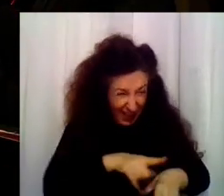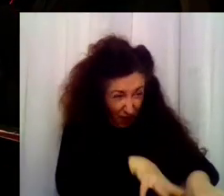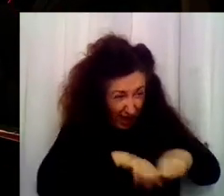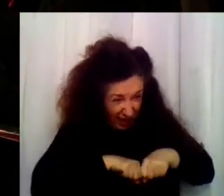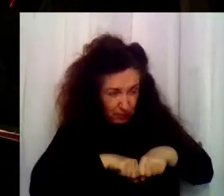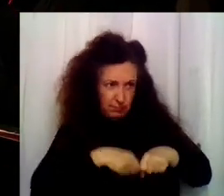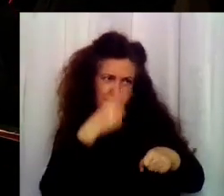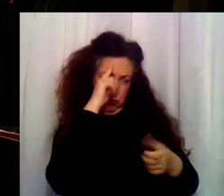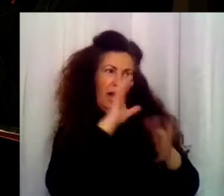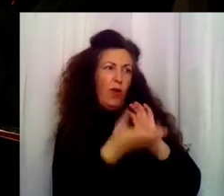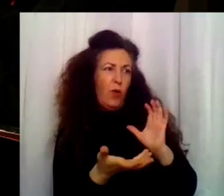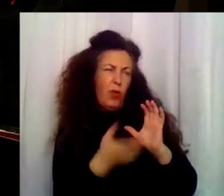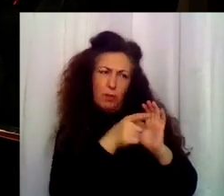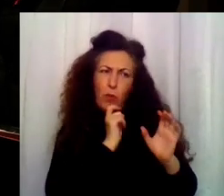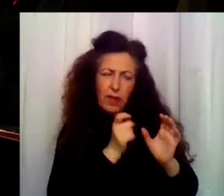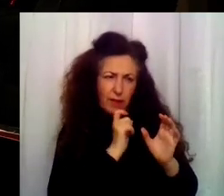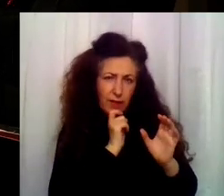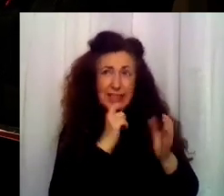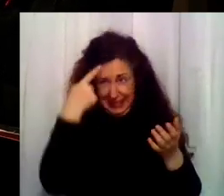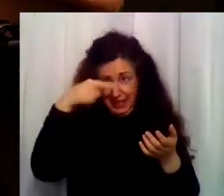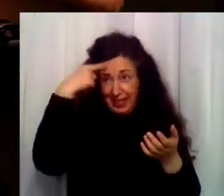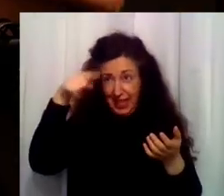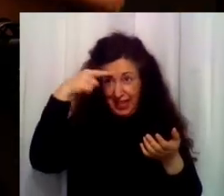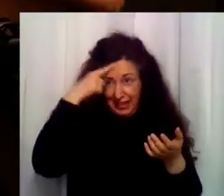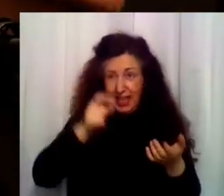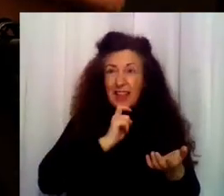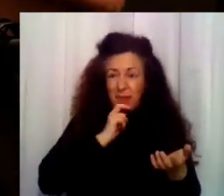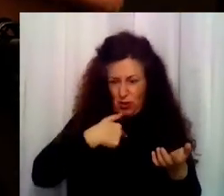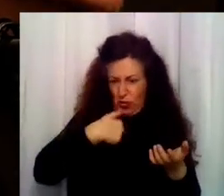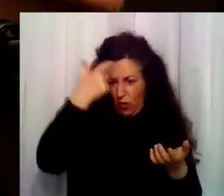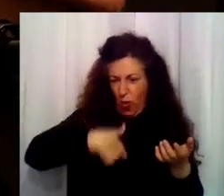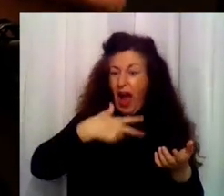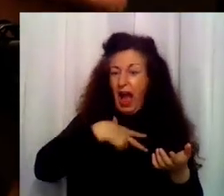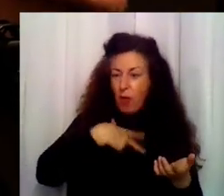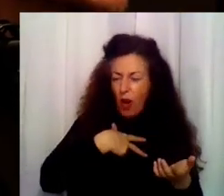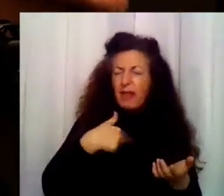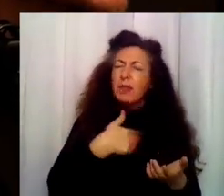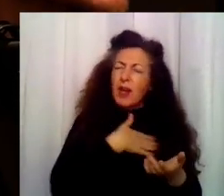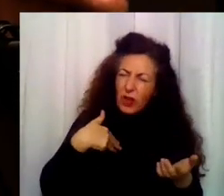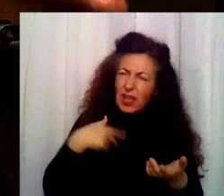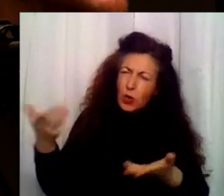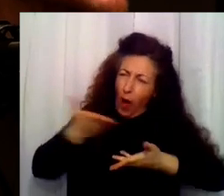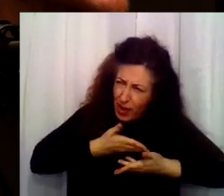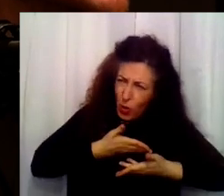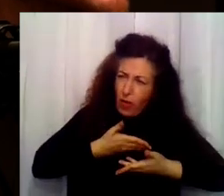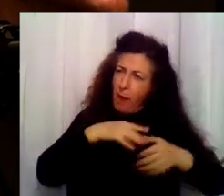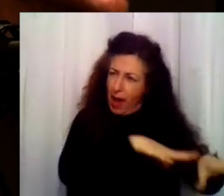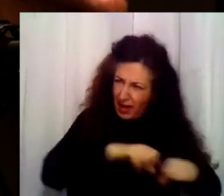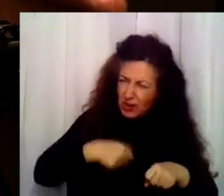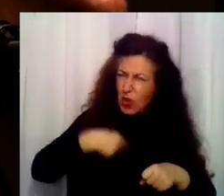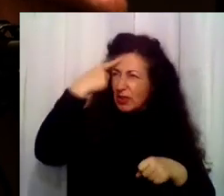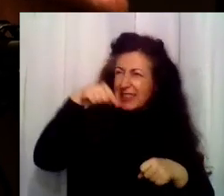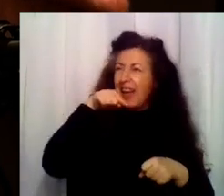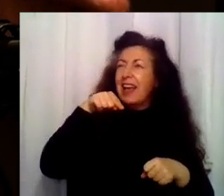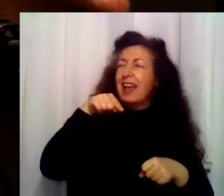esto es una locura, no sé. Eso es muy difícil. Sí, sí, ya sé que es muy difícil. Soy abogada, pero quiero que me ayudes. Yo creo que sé lo que